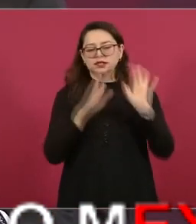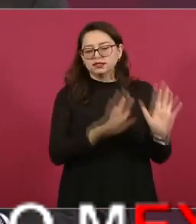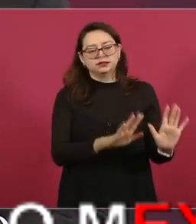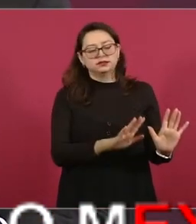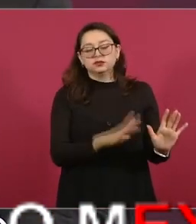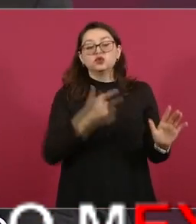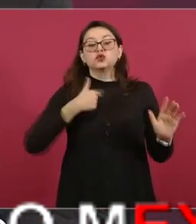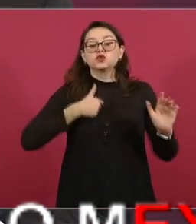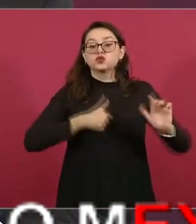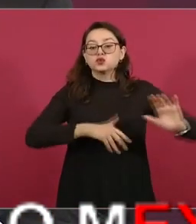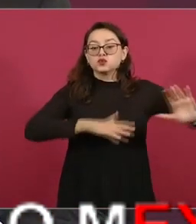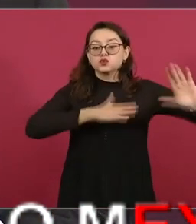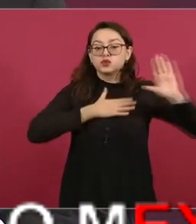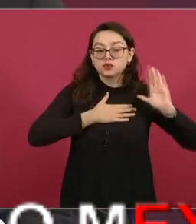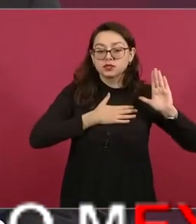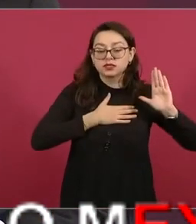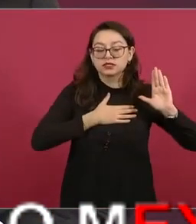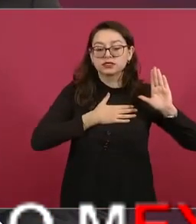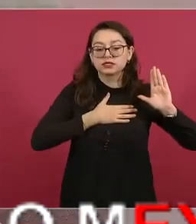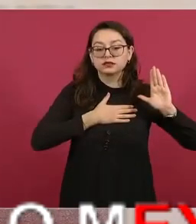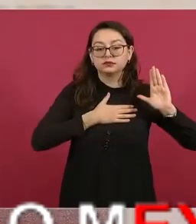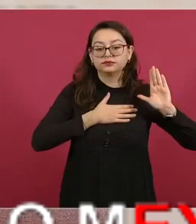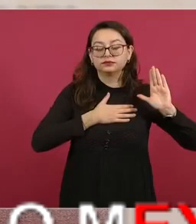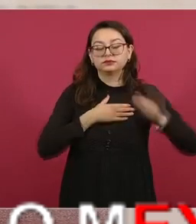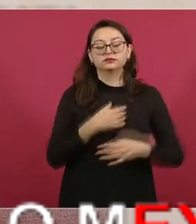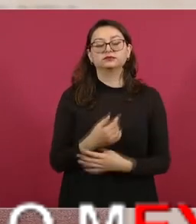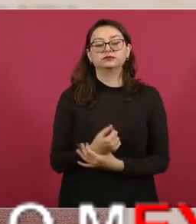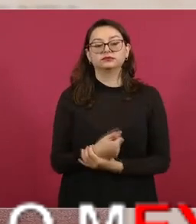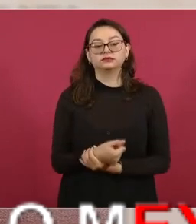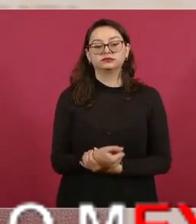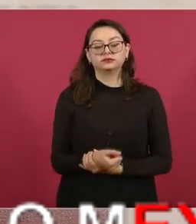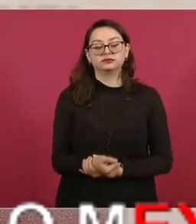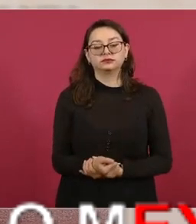los conservadores y sus voceros